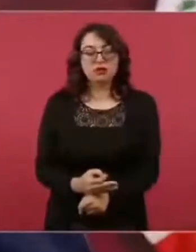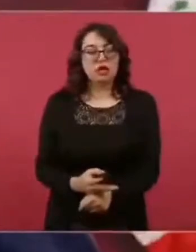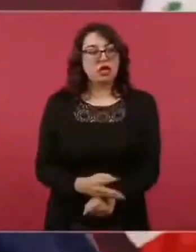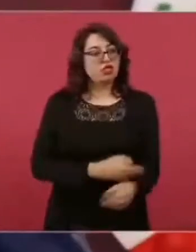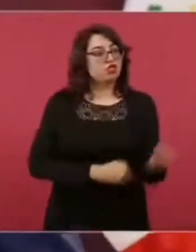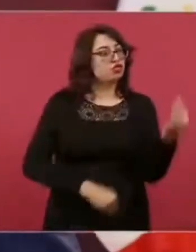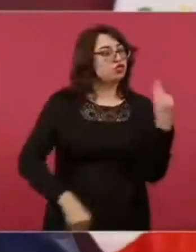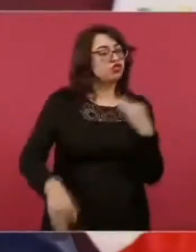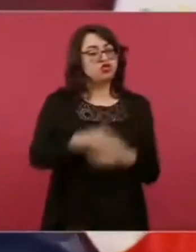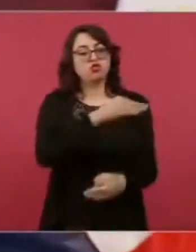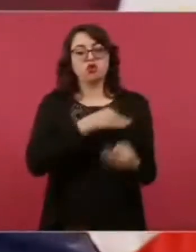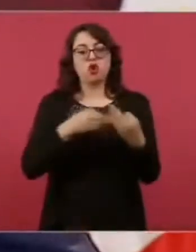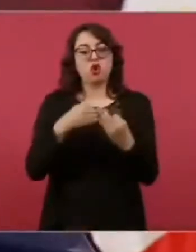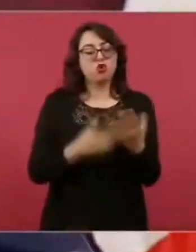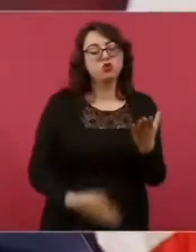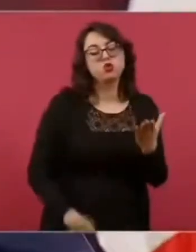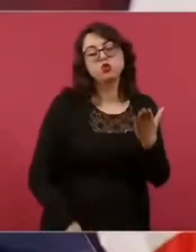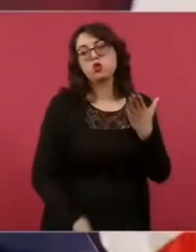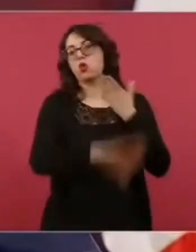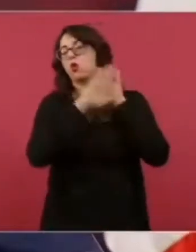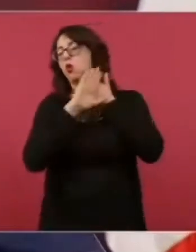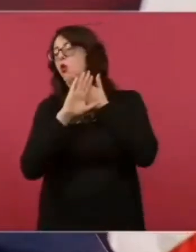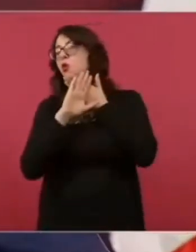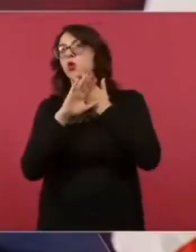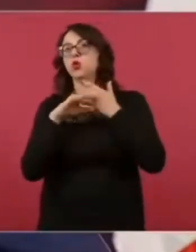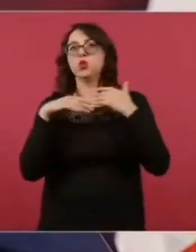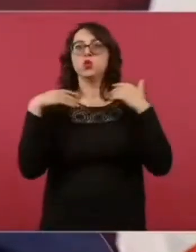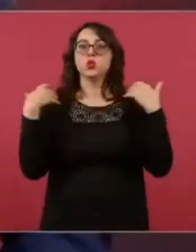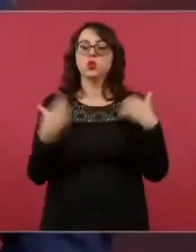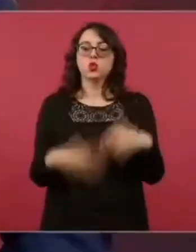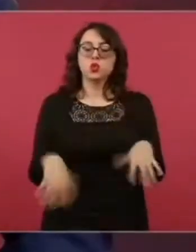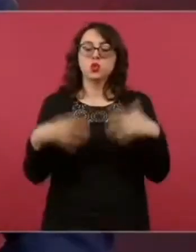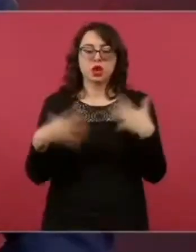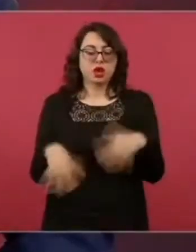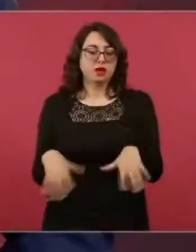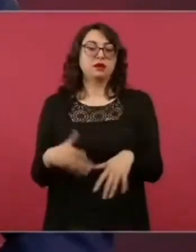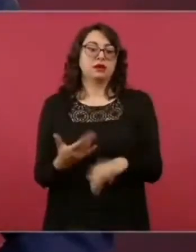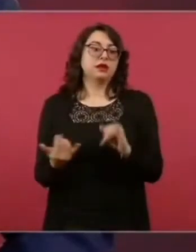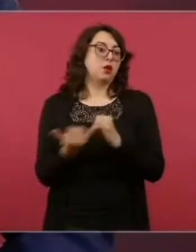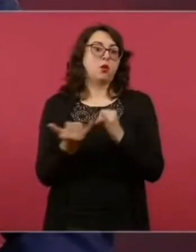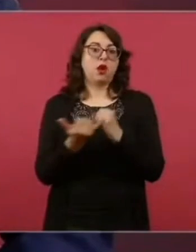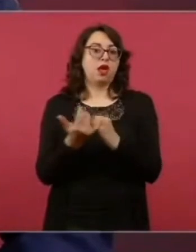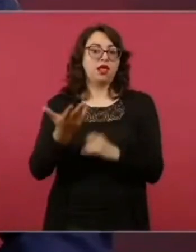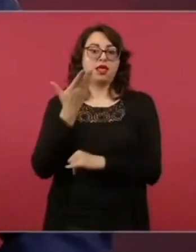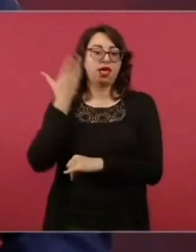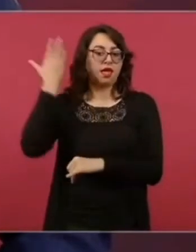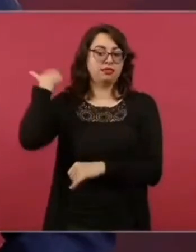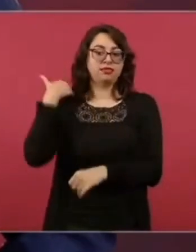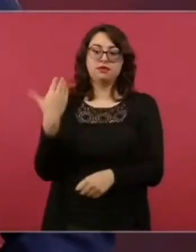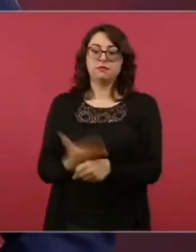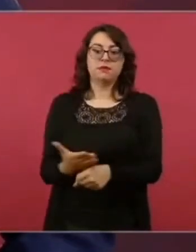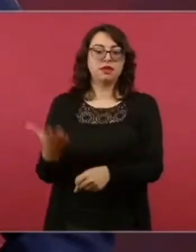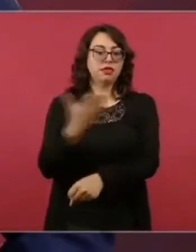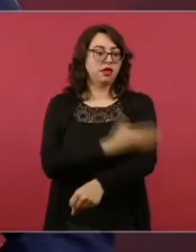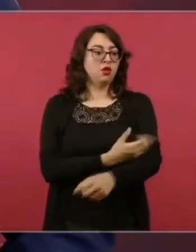se lanzaron en contra de Francisco y Madero